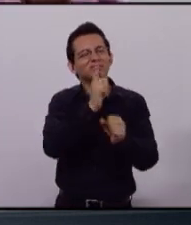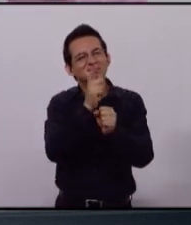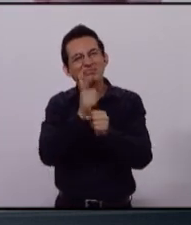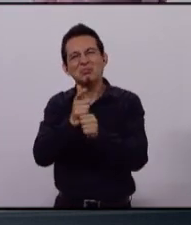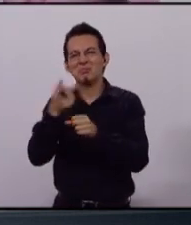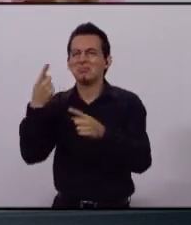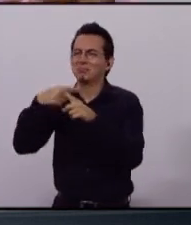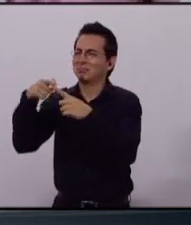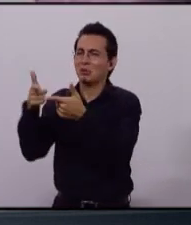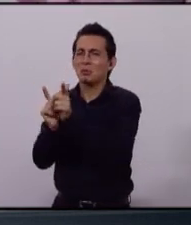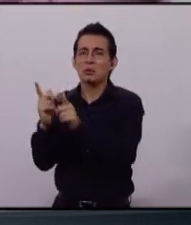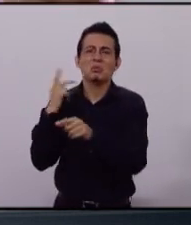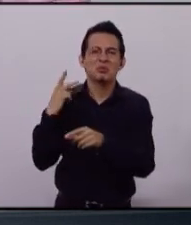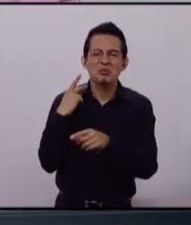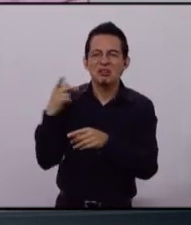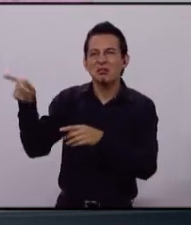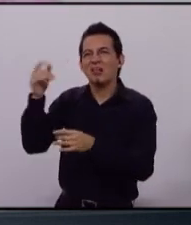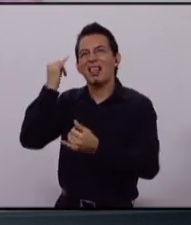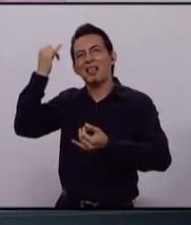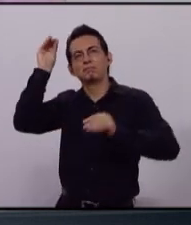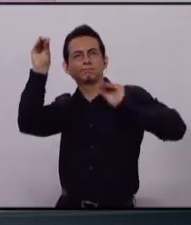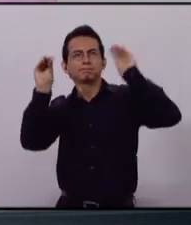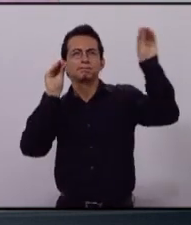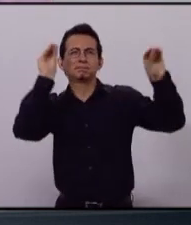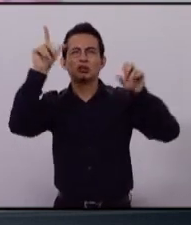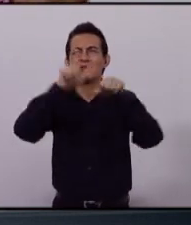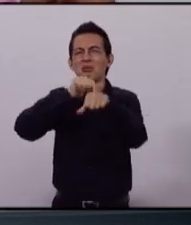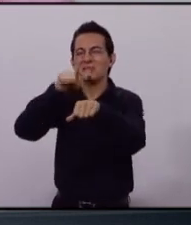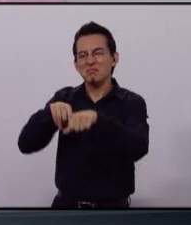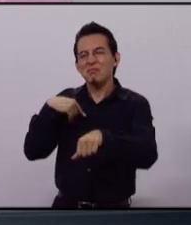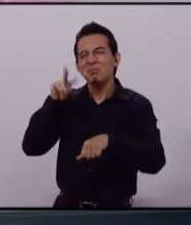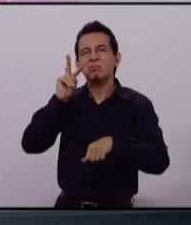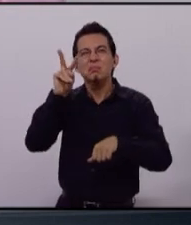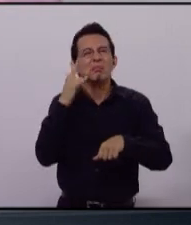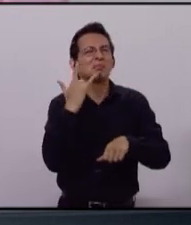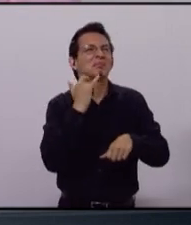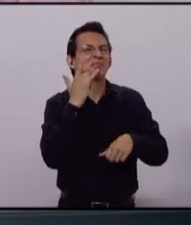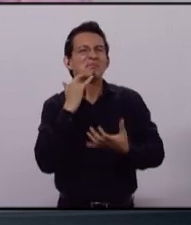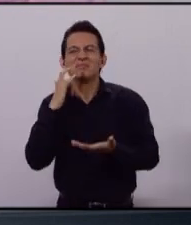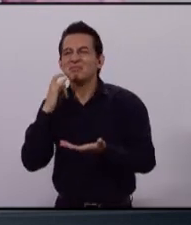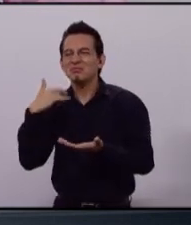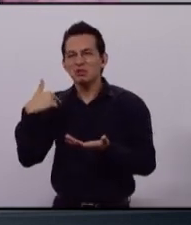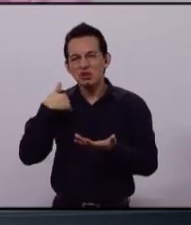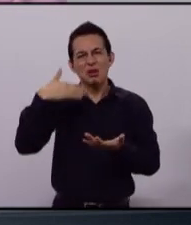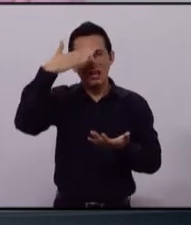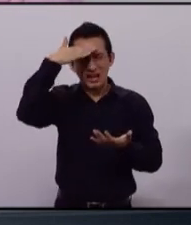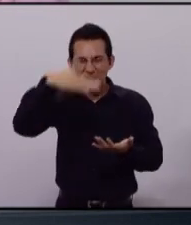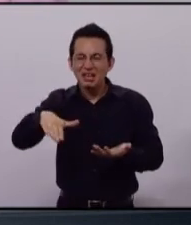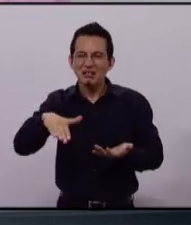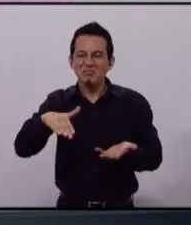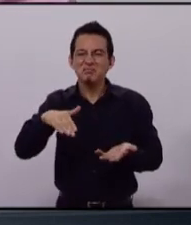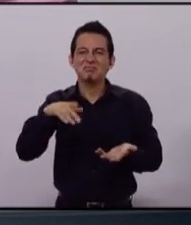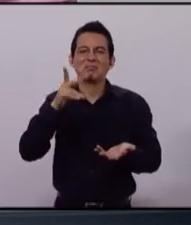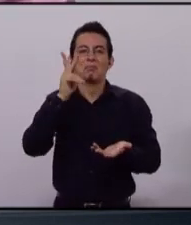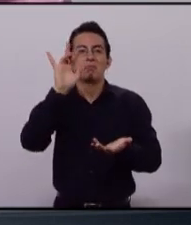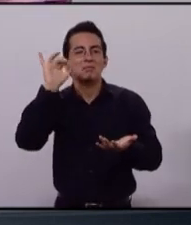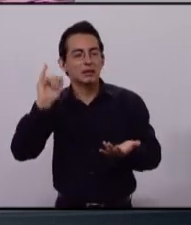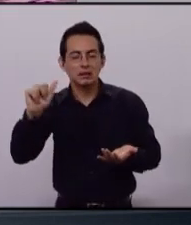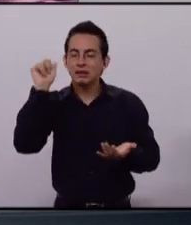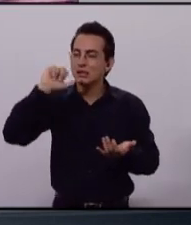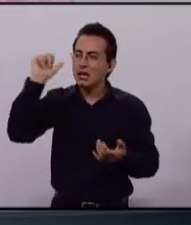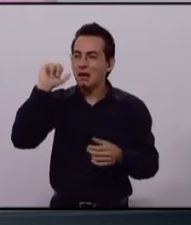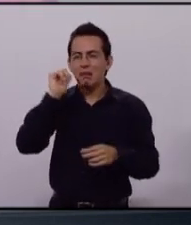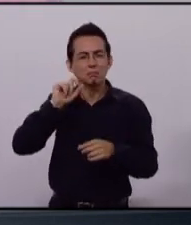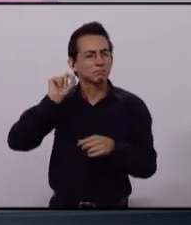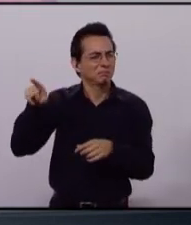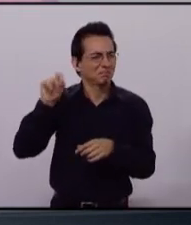jugaba con sus números y con sus colores. Y decía que bueno, ya sabemos el PRIAN, los de siempre, los